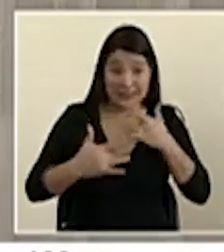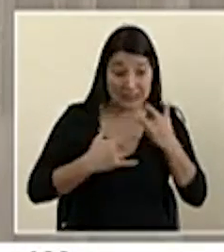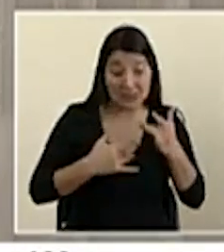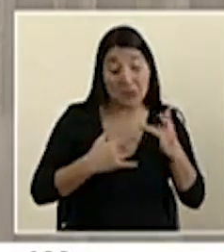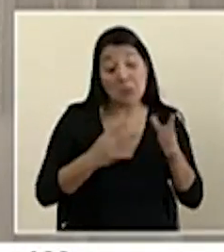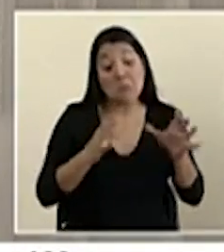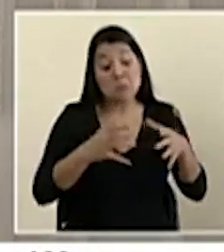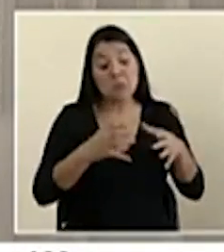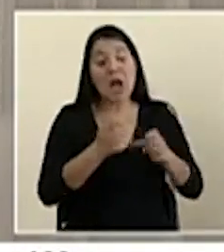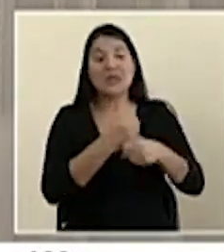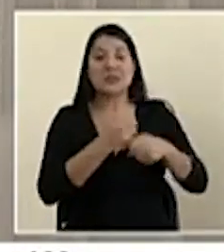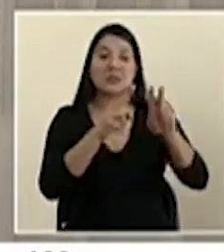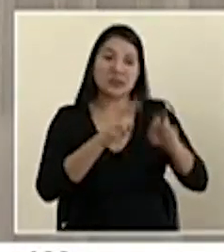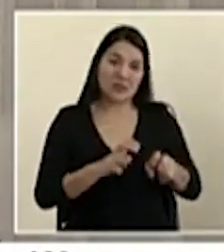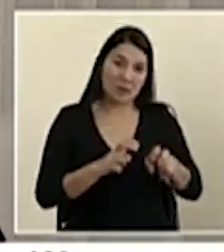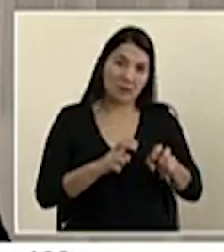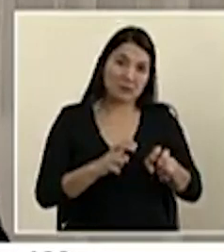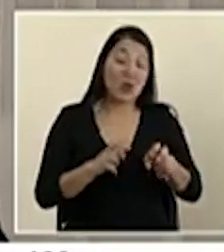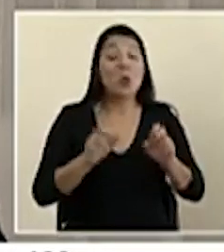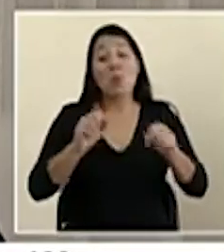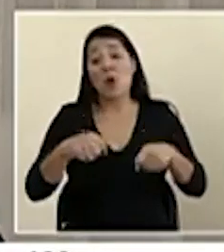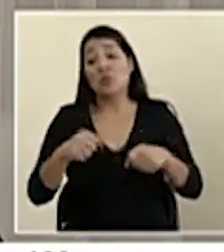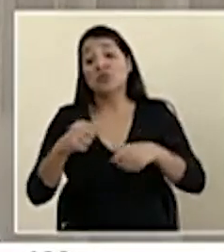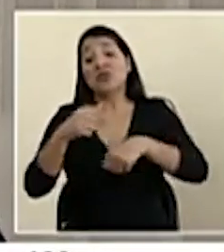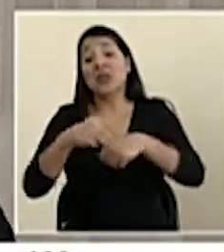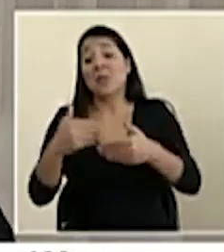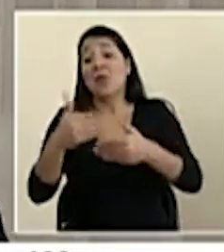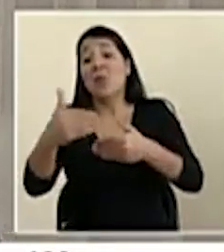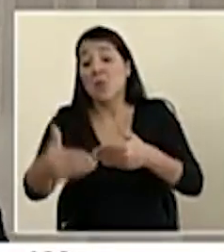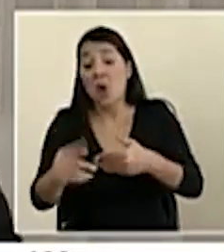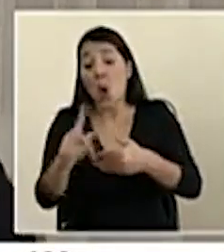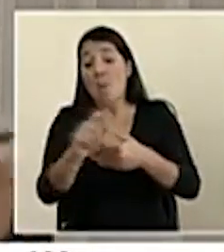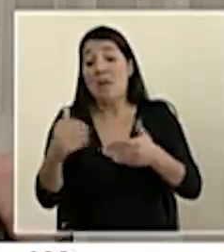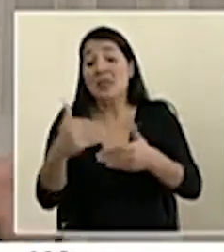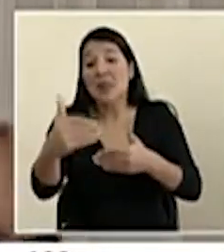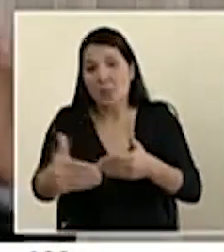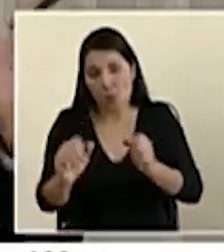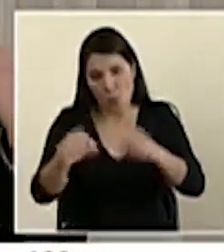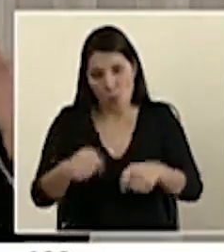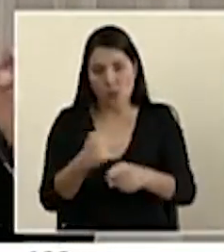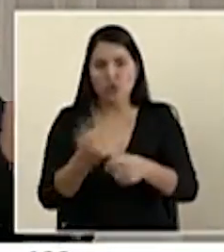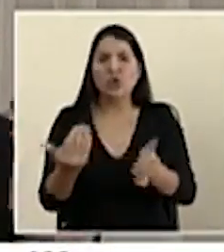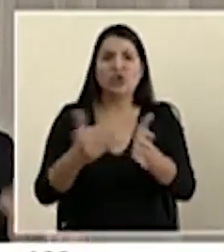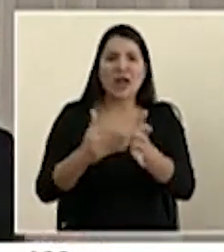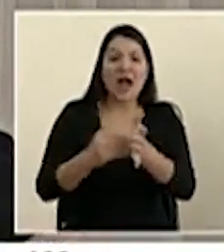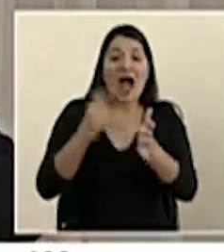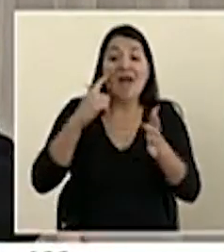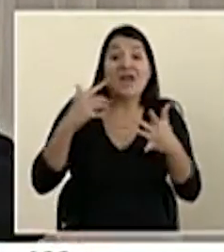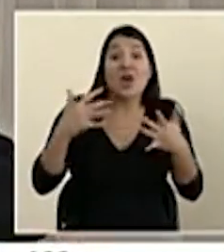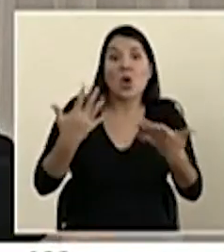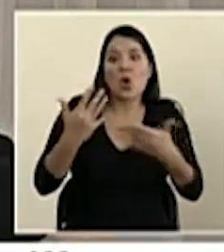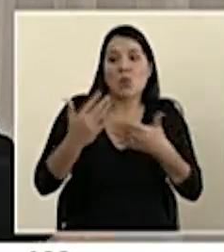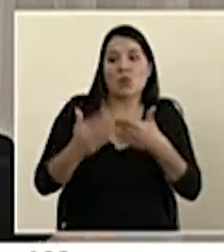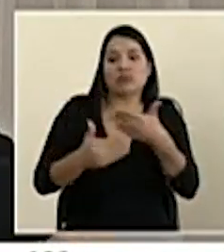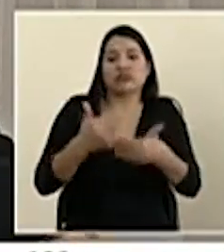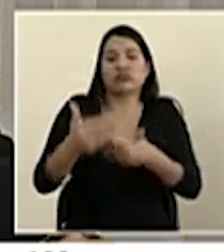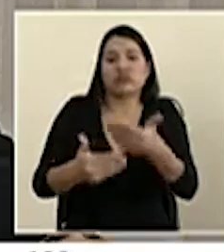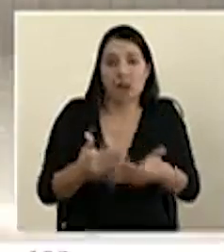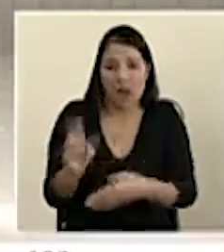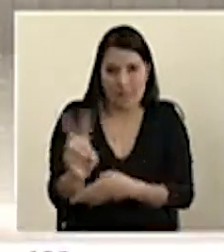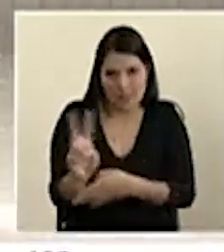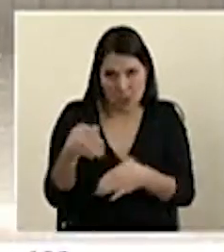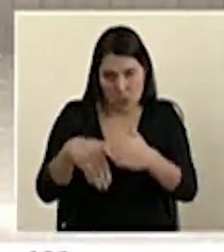justamente unas semanas, un mes después, y podríamos hacerlo justamente subsecuentemente para ver cómo va evolucionando esa exposición al virus en toda la población.